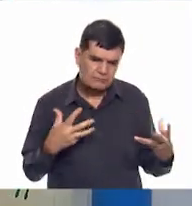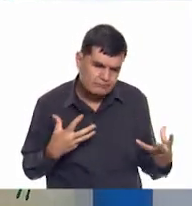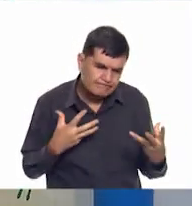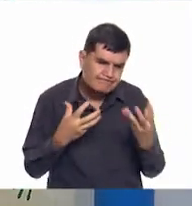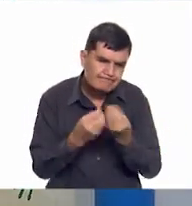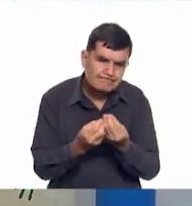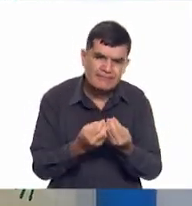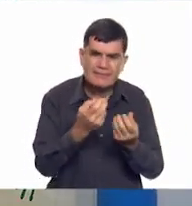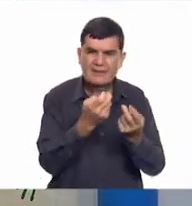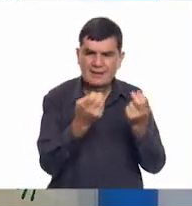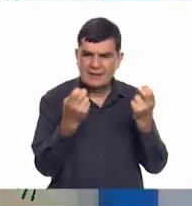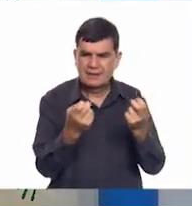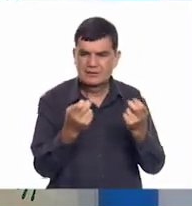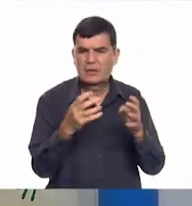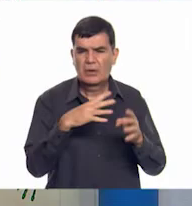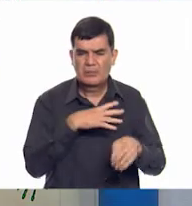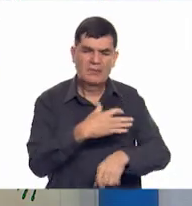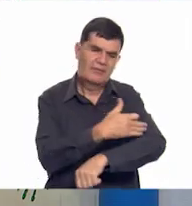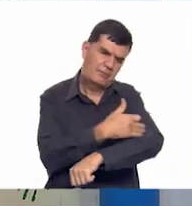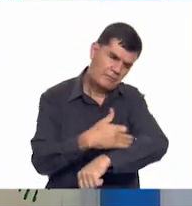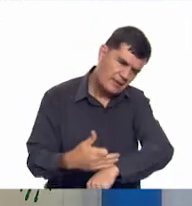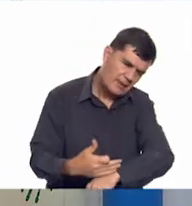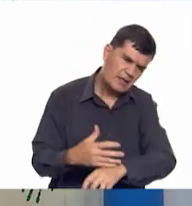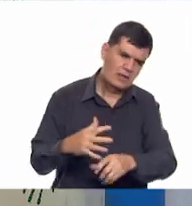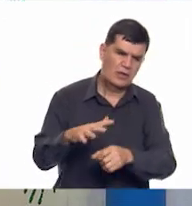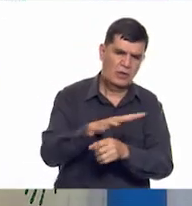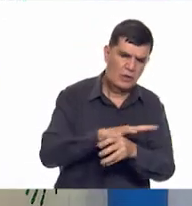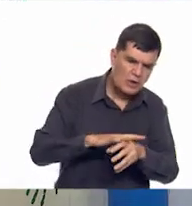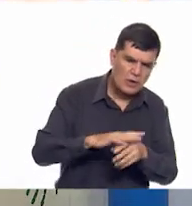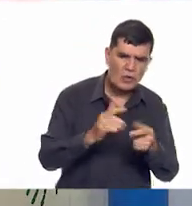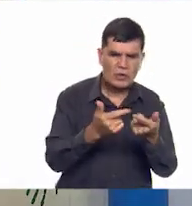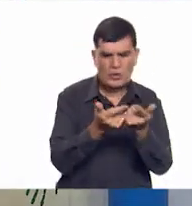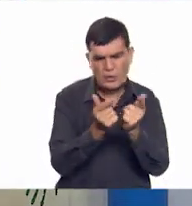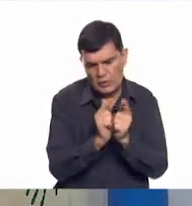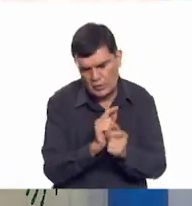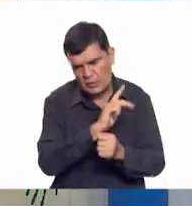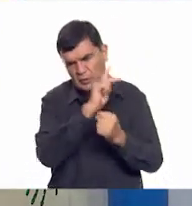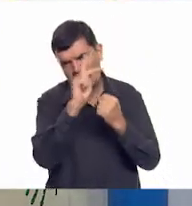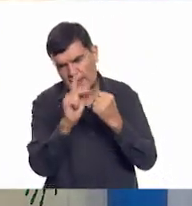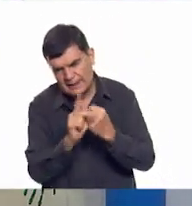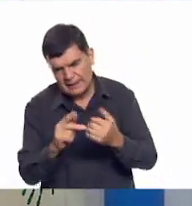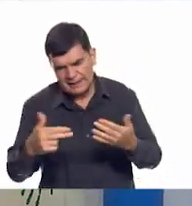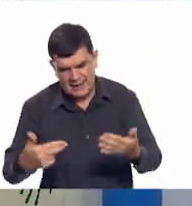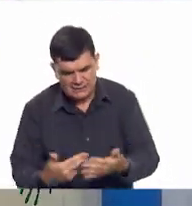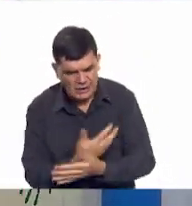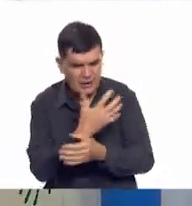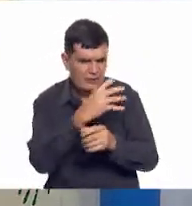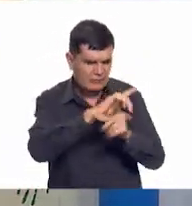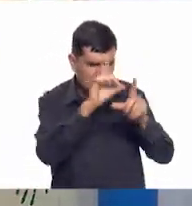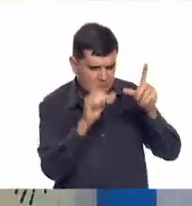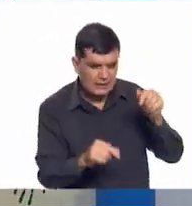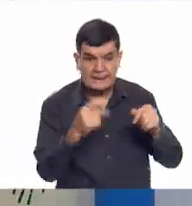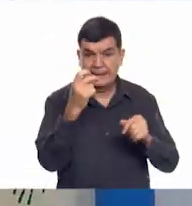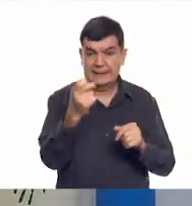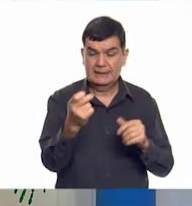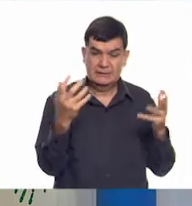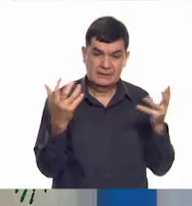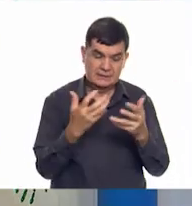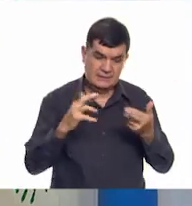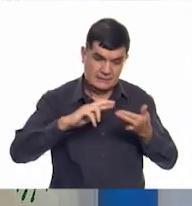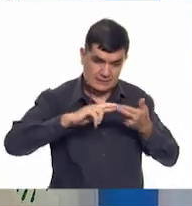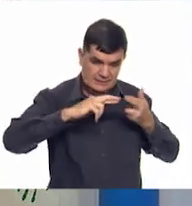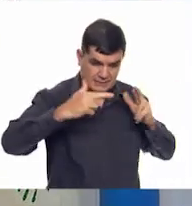hace que hagamos como... Bueno, primero familias, comunidades, ciudades, países, naciones, todo esto nos ha permitido